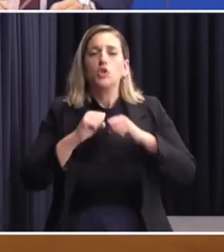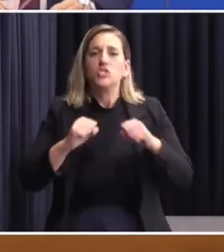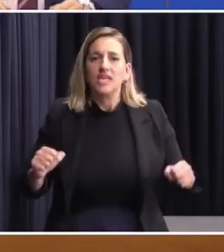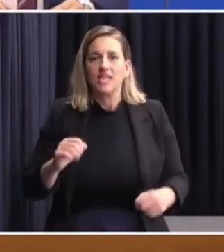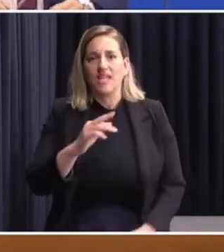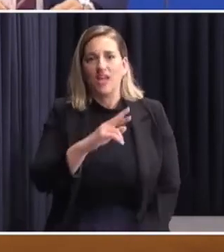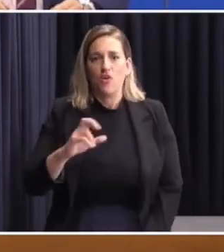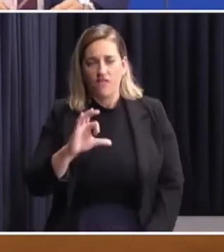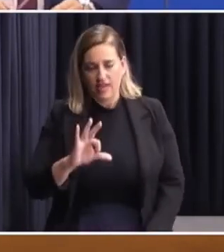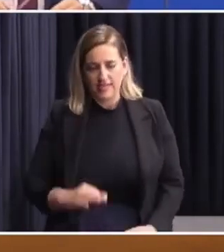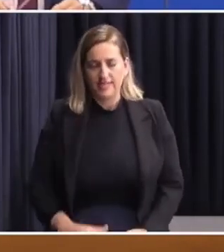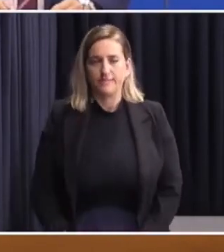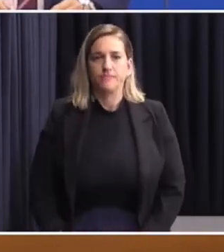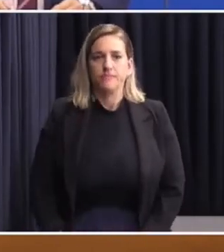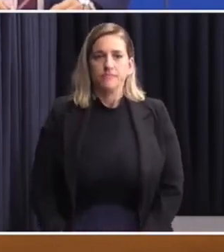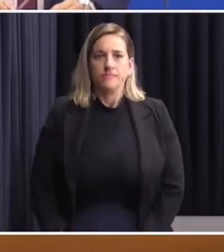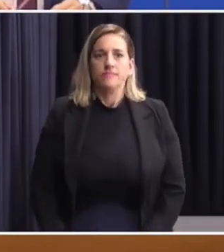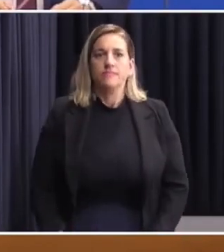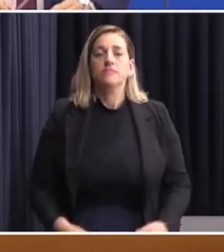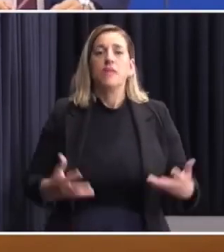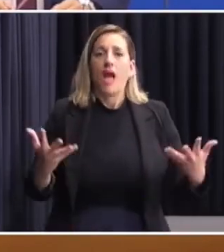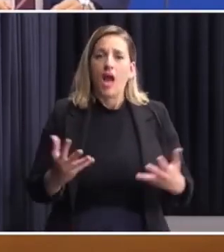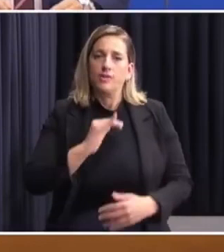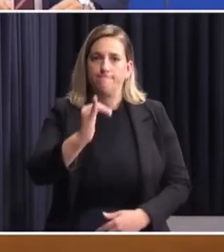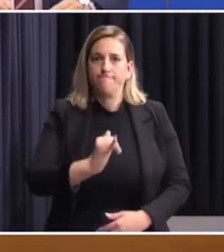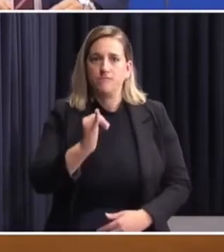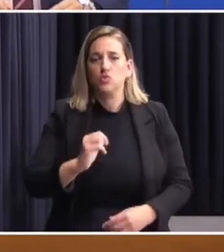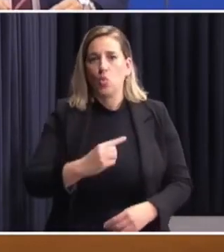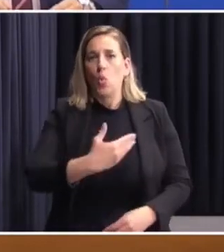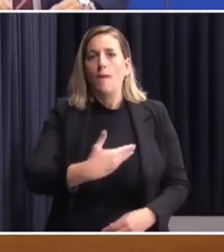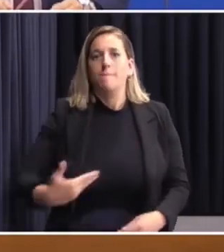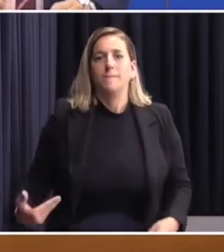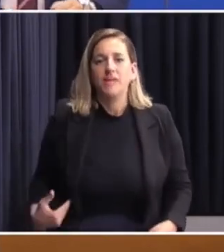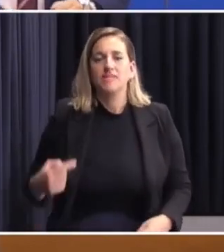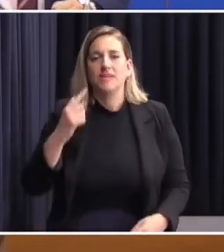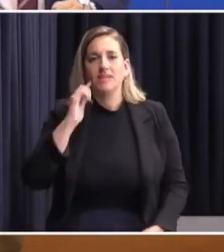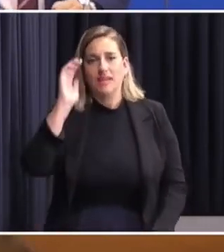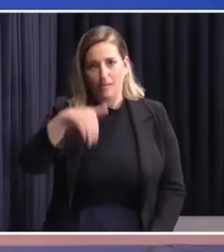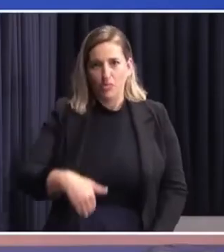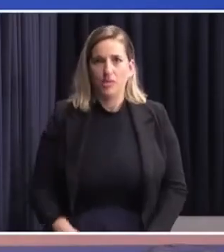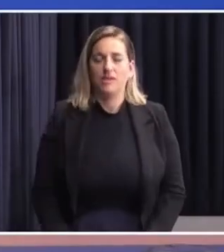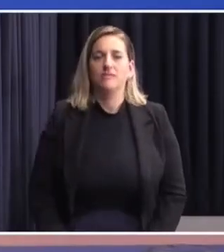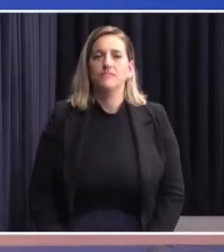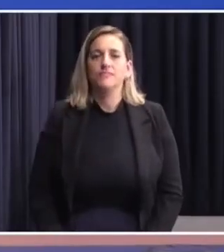la Presidencia, Rodrigo Ferrés. Escuchamos a continuación al señor Presidente de la República.